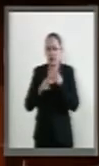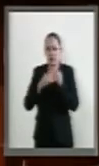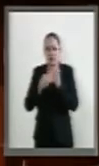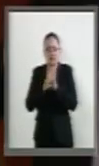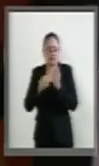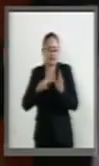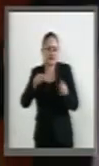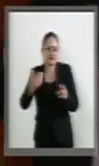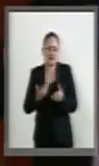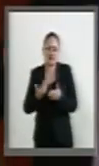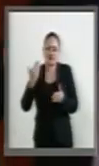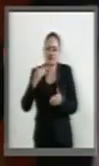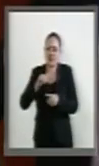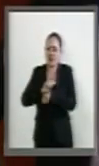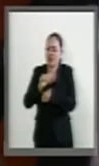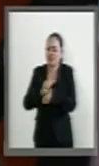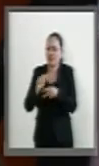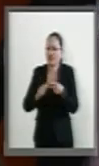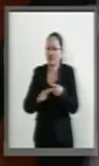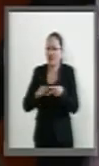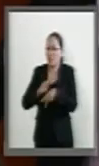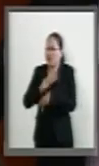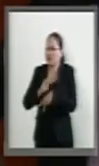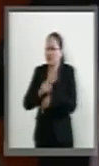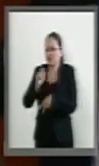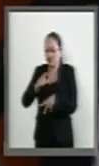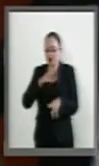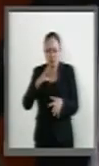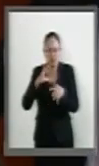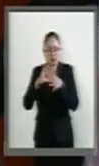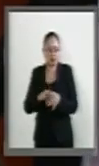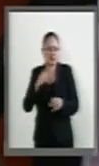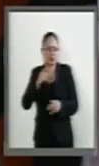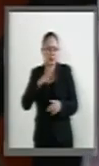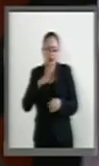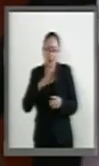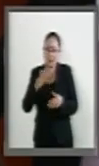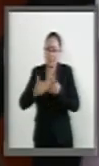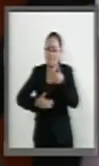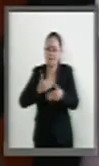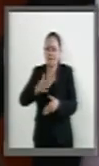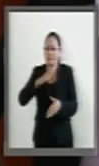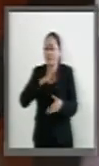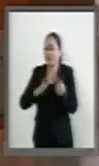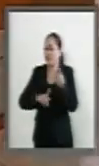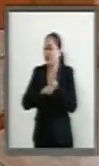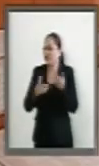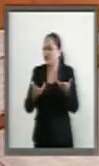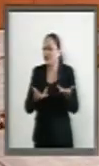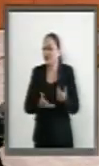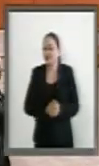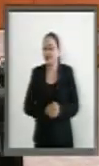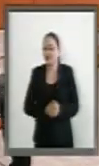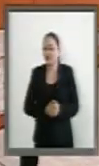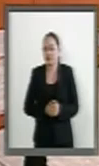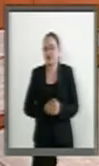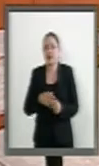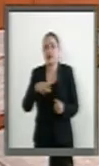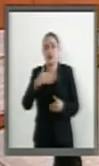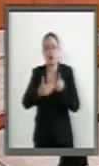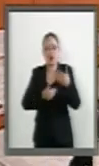ya he referido, como Argentina o Brasil, que han atravesado por procesos de cambio